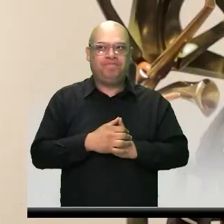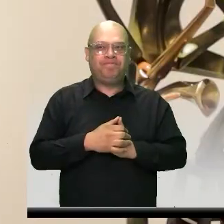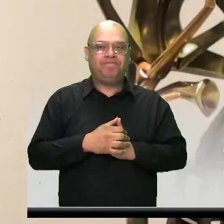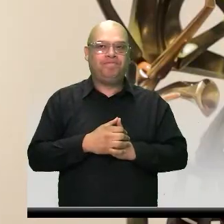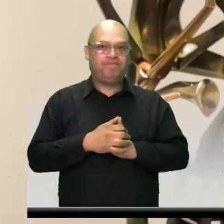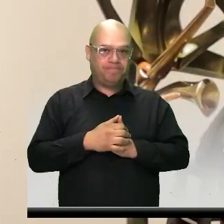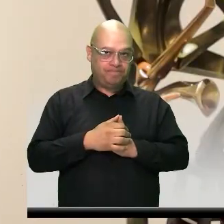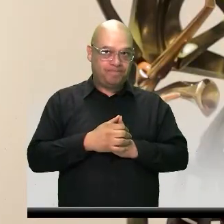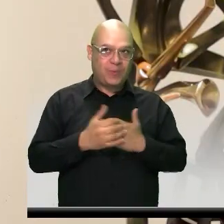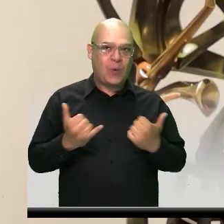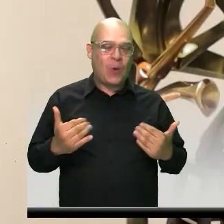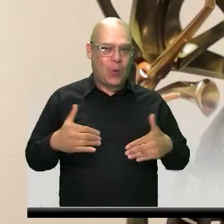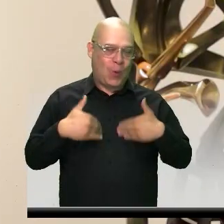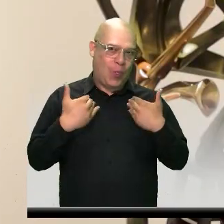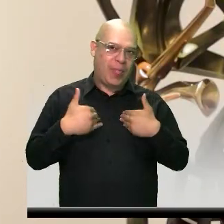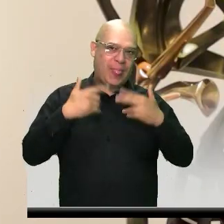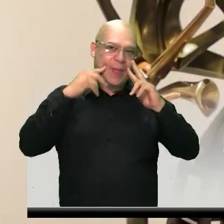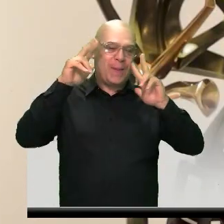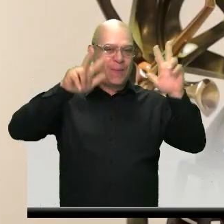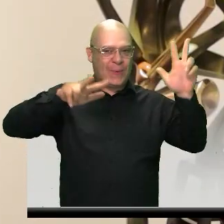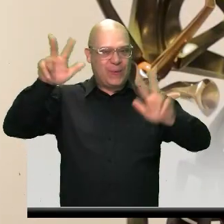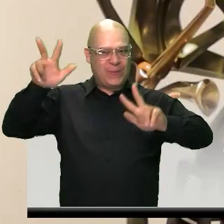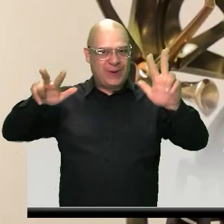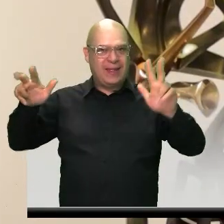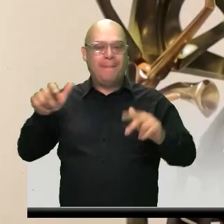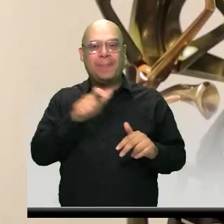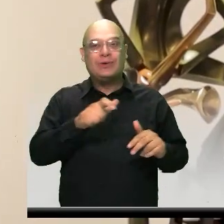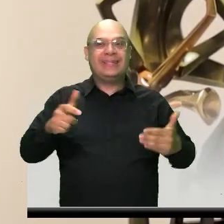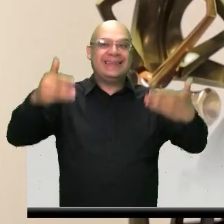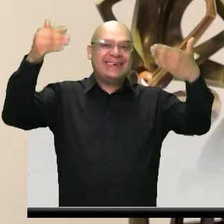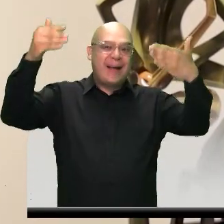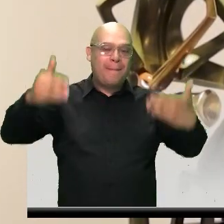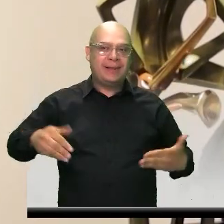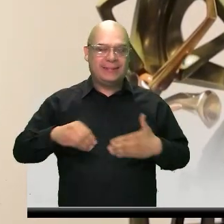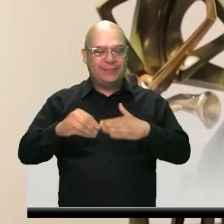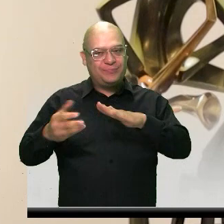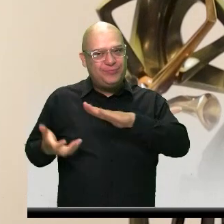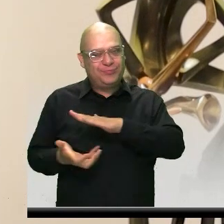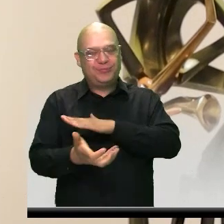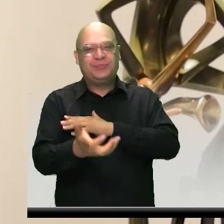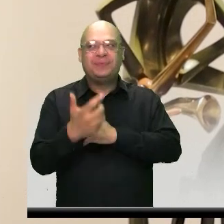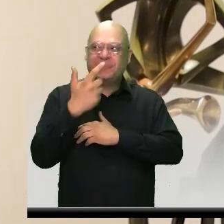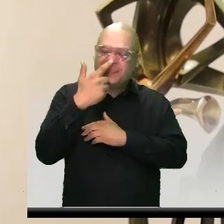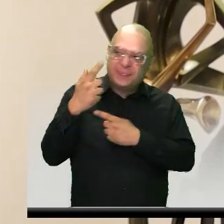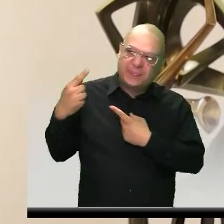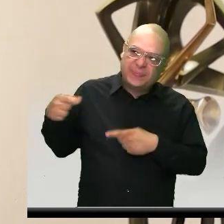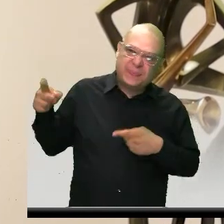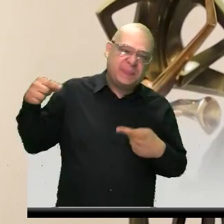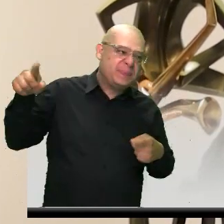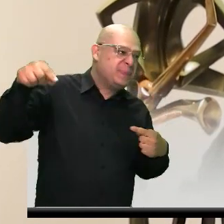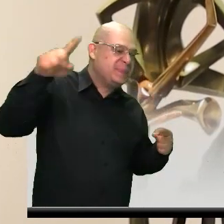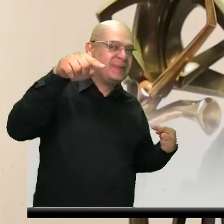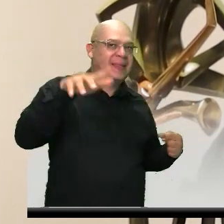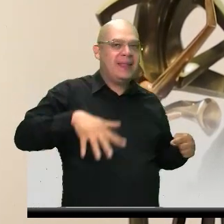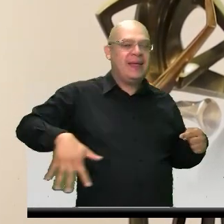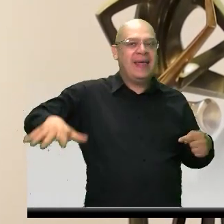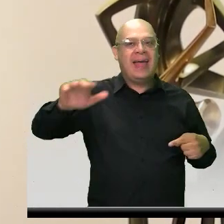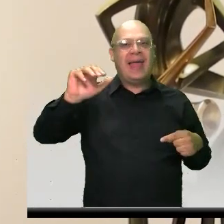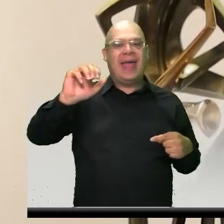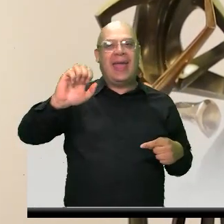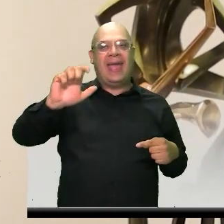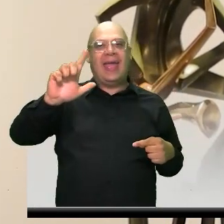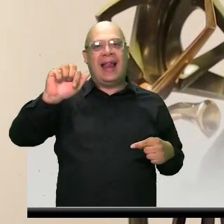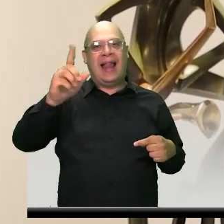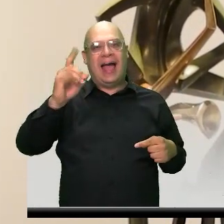museo porque nos está visitando la población con discapacidad, los cuales están haciendo un recorrido por la Sala Eladio Vélez, la Sala